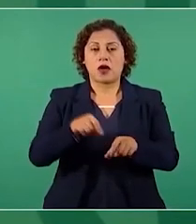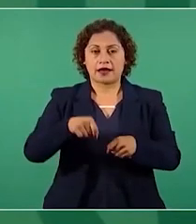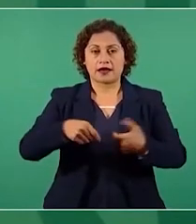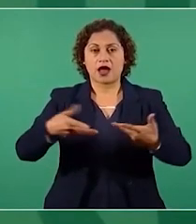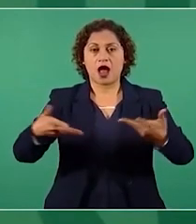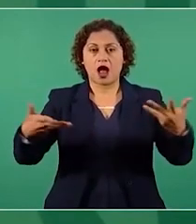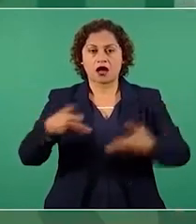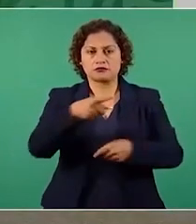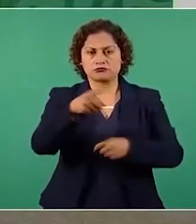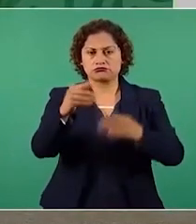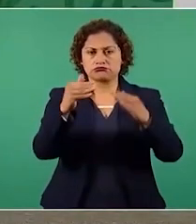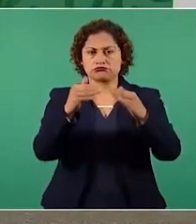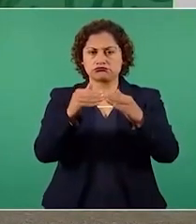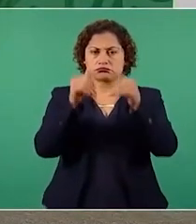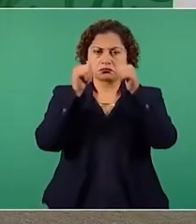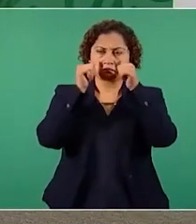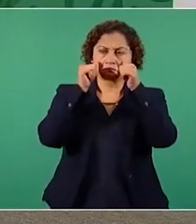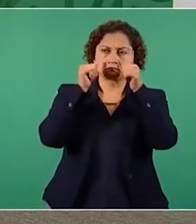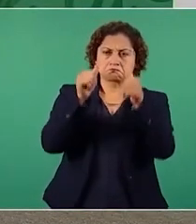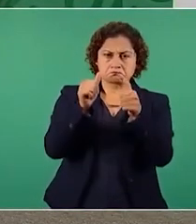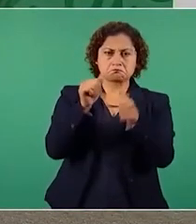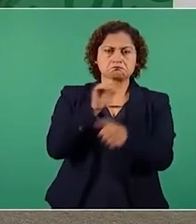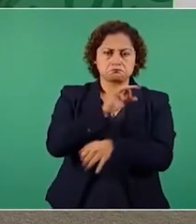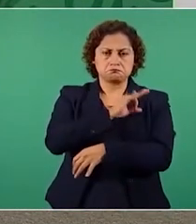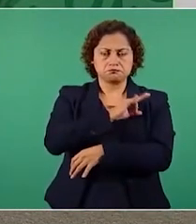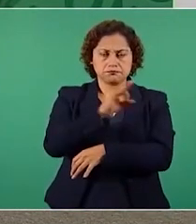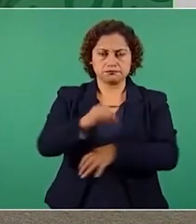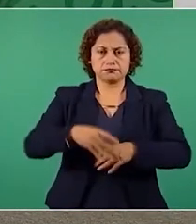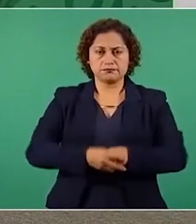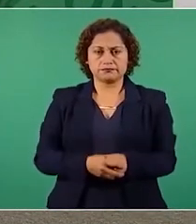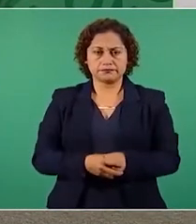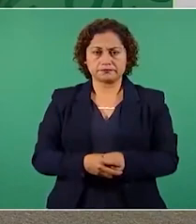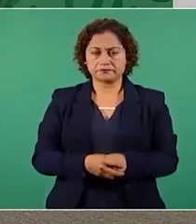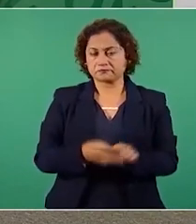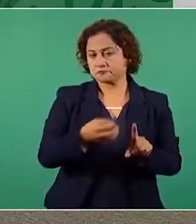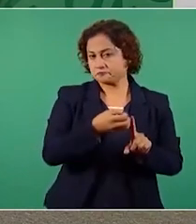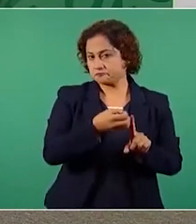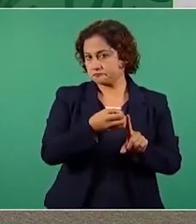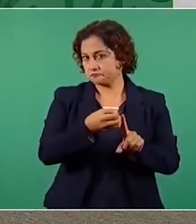todo completo.